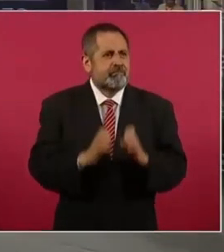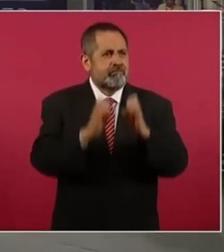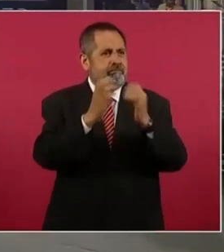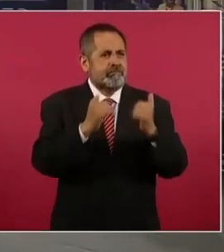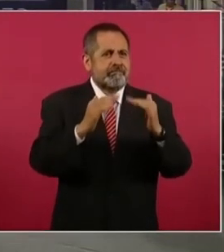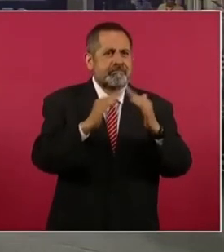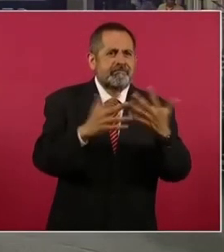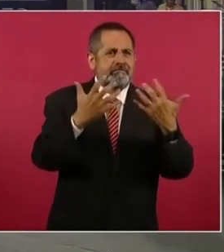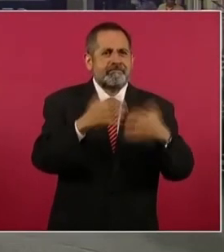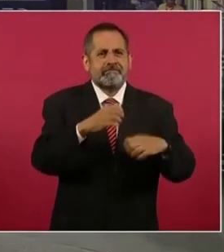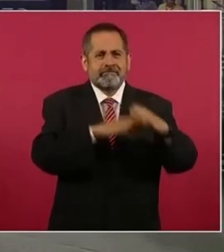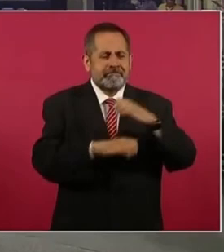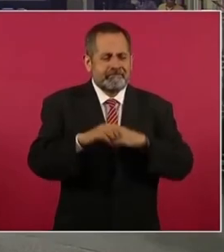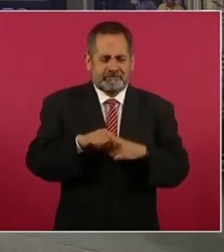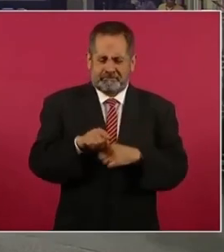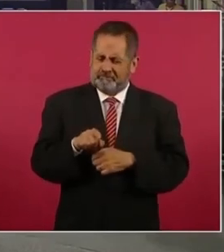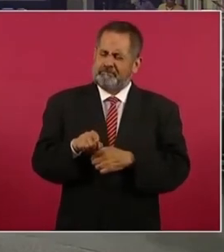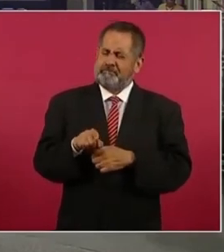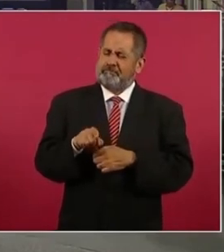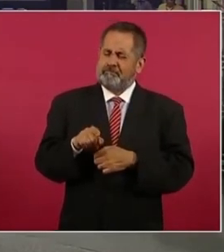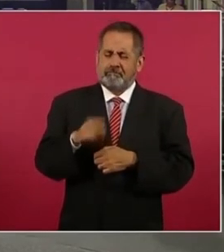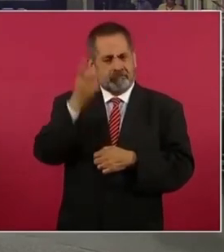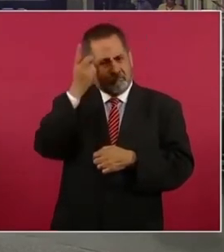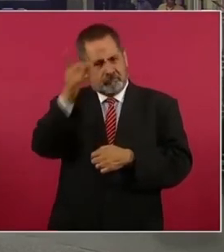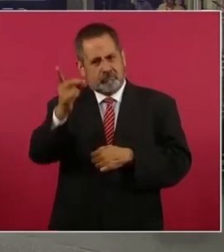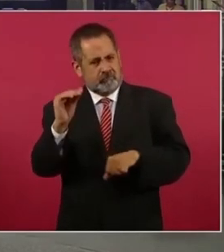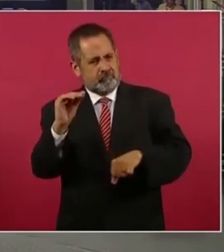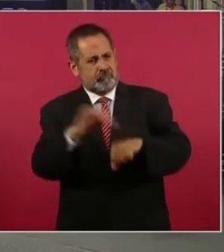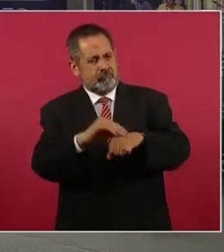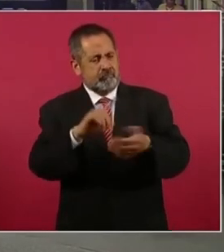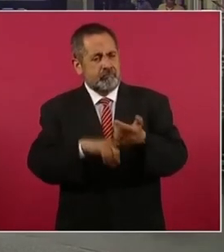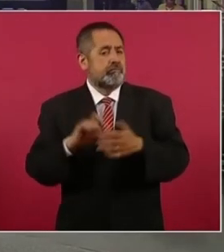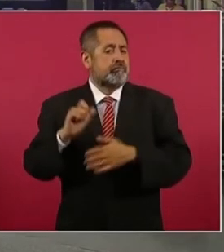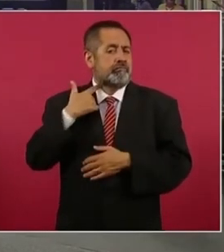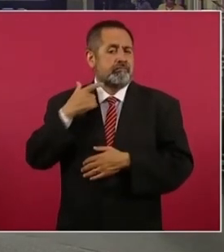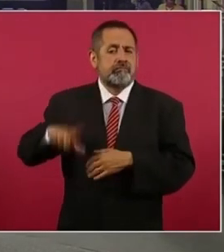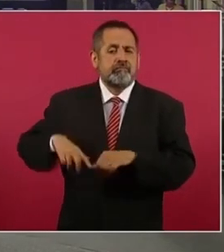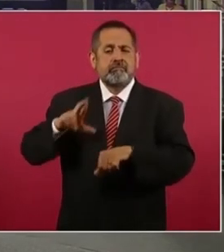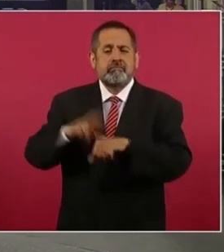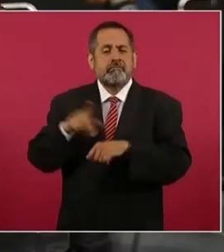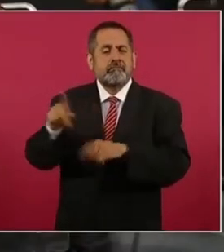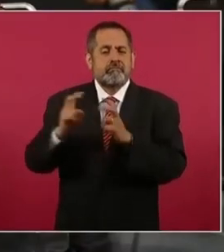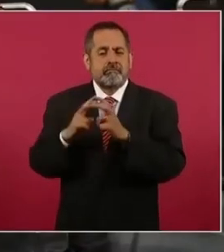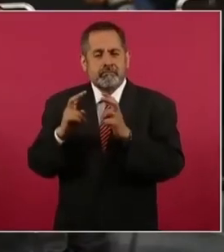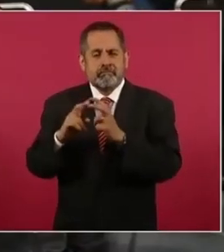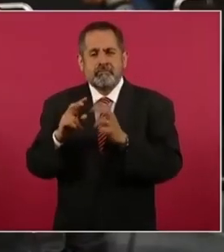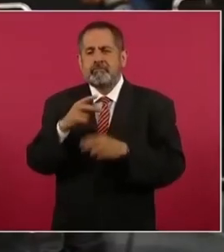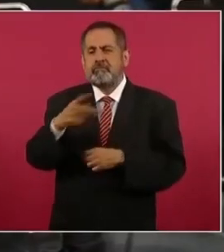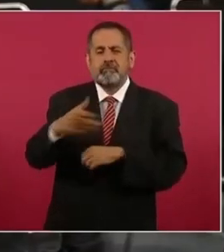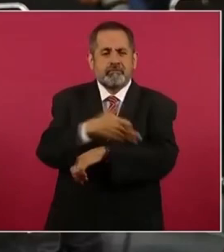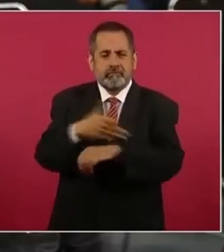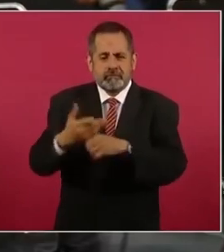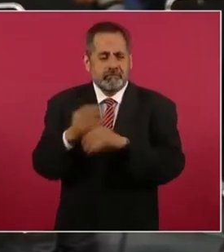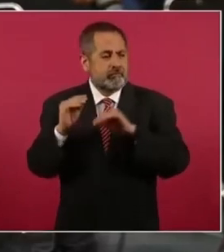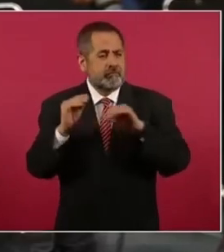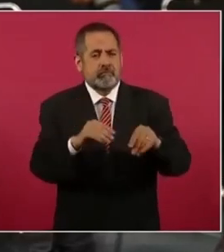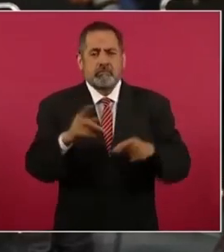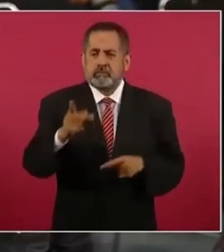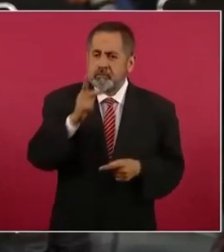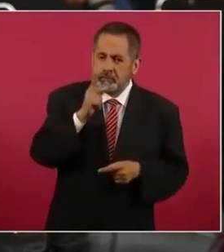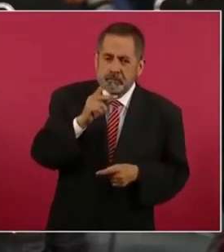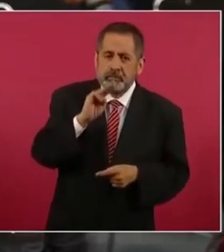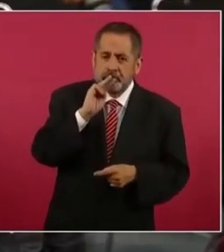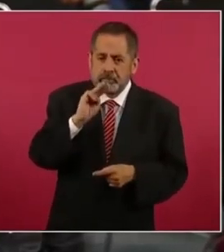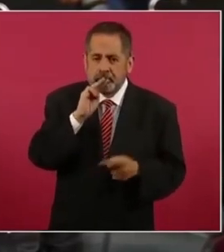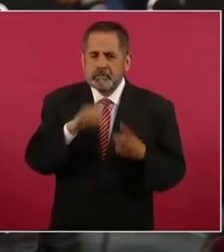empresas que habría constituido este gobernador de Tamaulipas, así como su familia, se menciona incluso a su madre, su